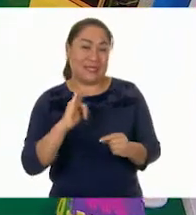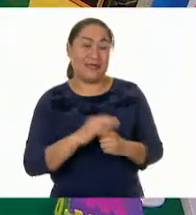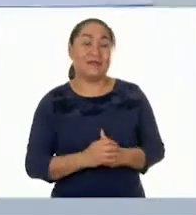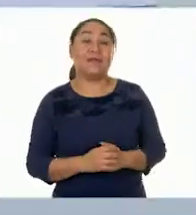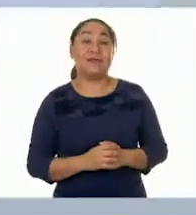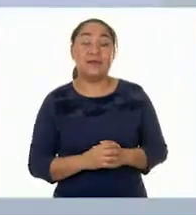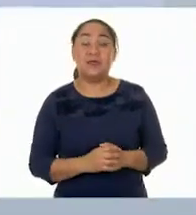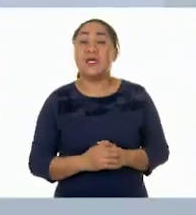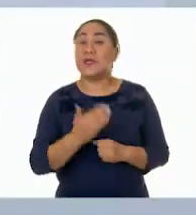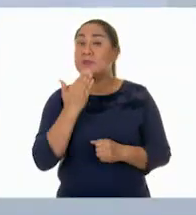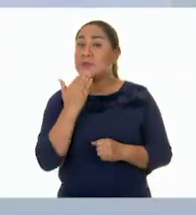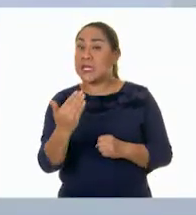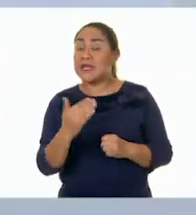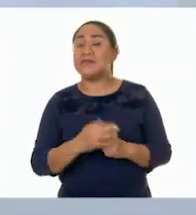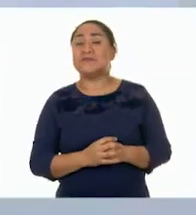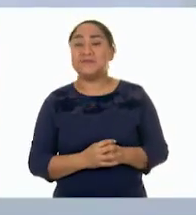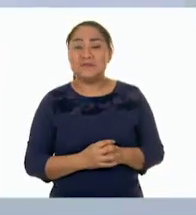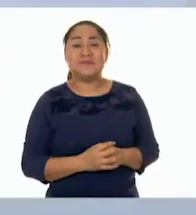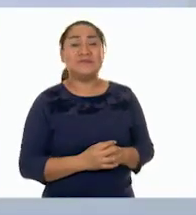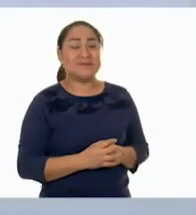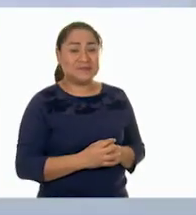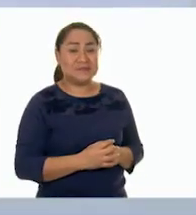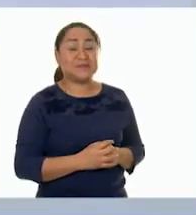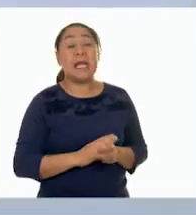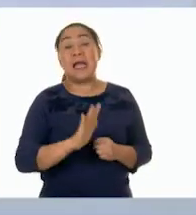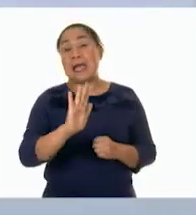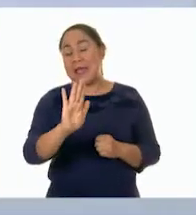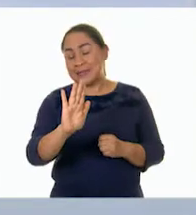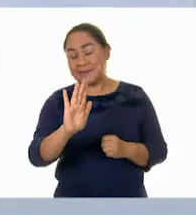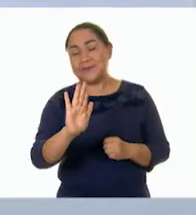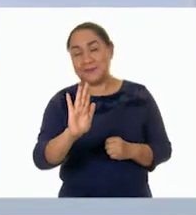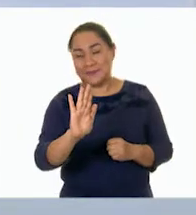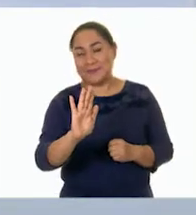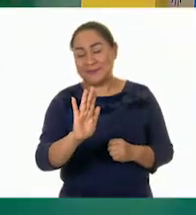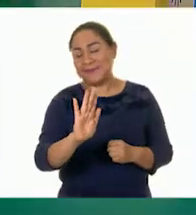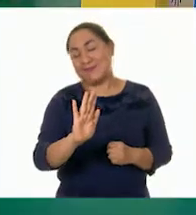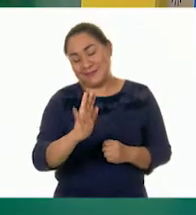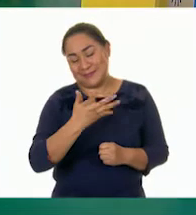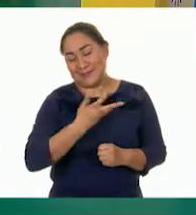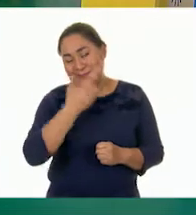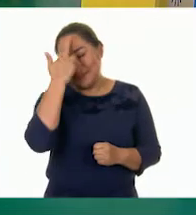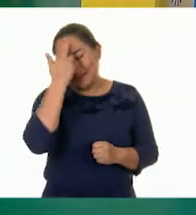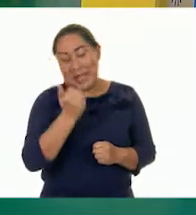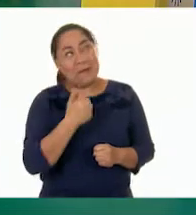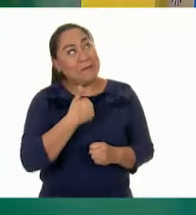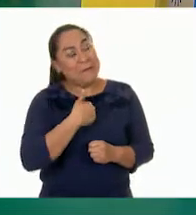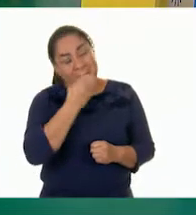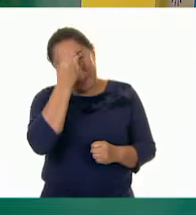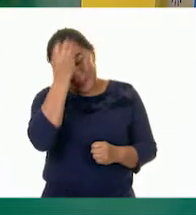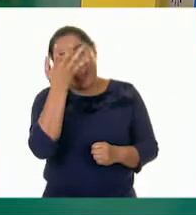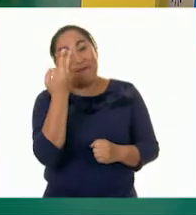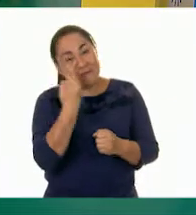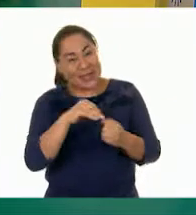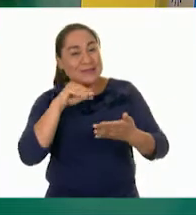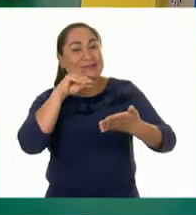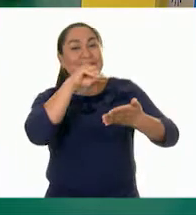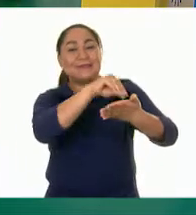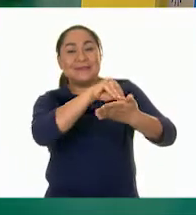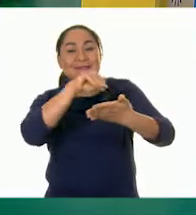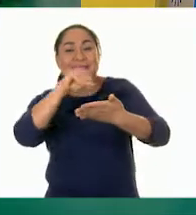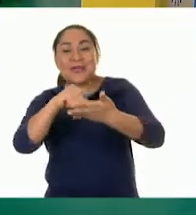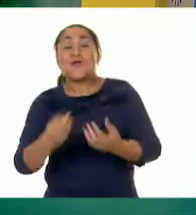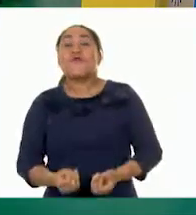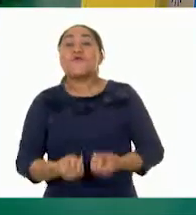Muy ¿Cómo viste? ¿Sí? Ah, claro. Se me olvidó anotar cuáles fueron los